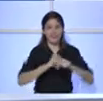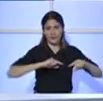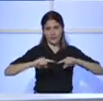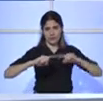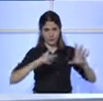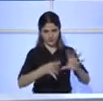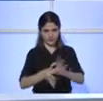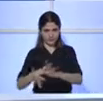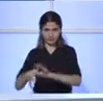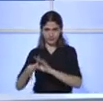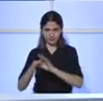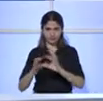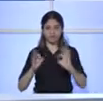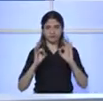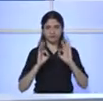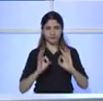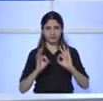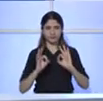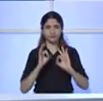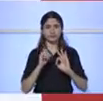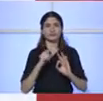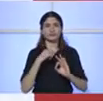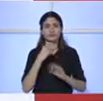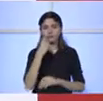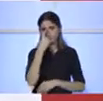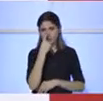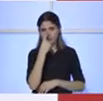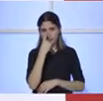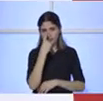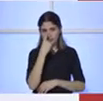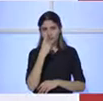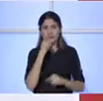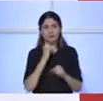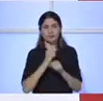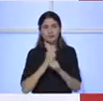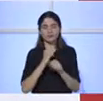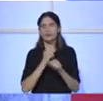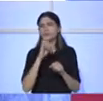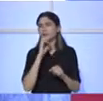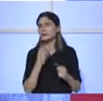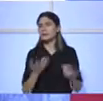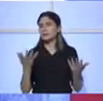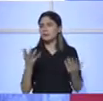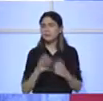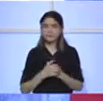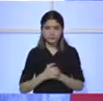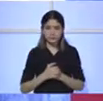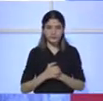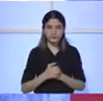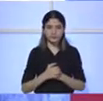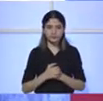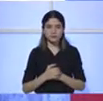ministerios? Cuando hablamos de velar por la cosa pública, doctor. Nosotros estamos